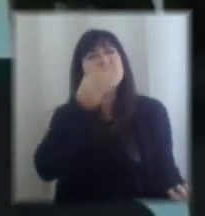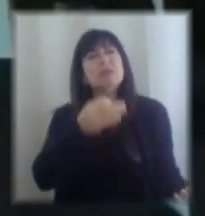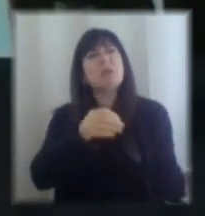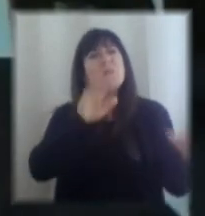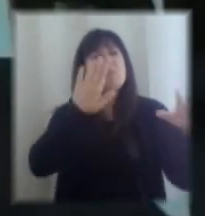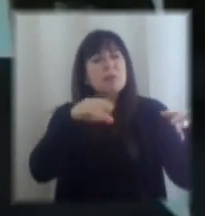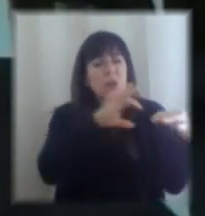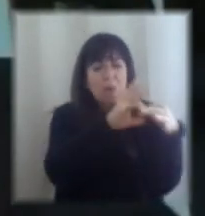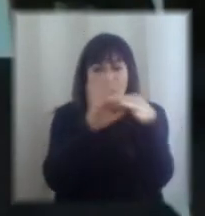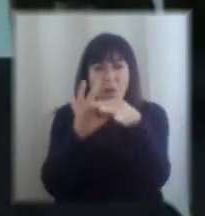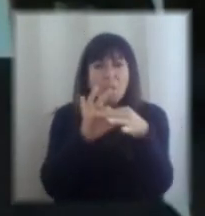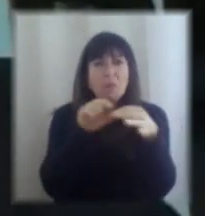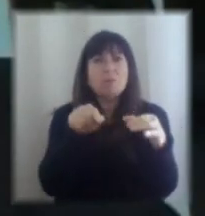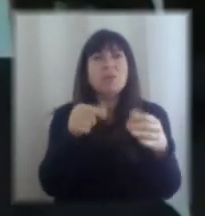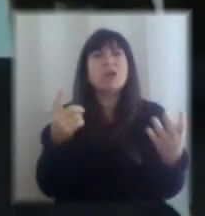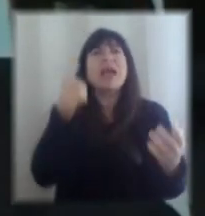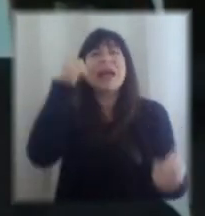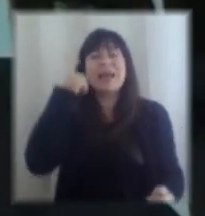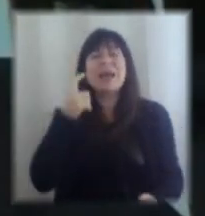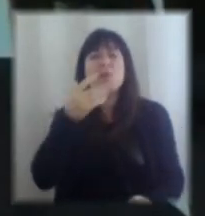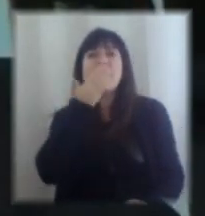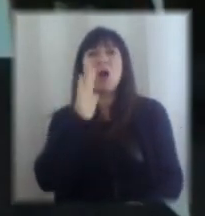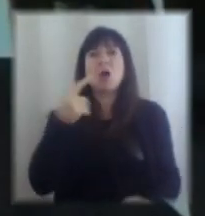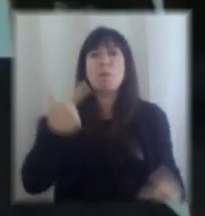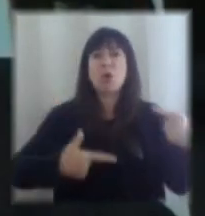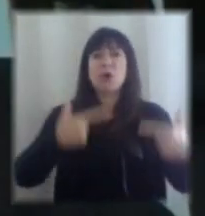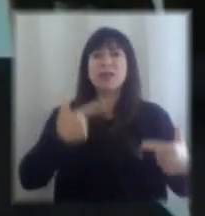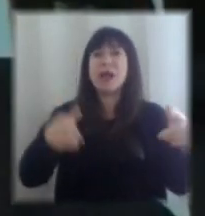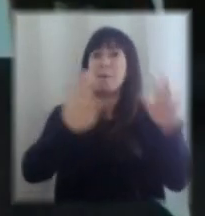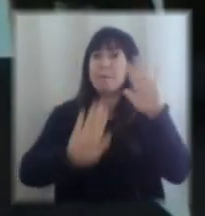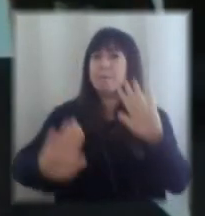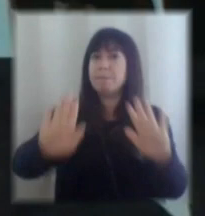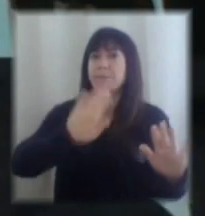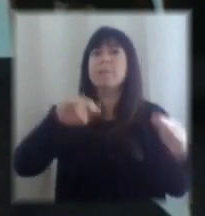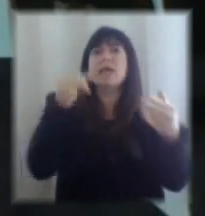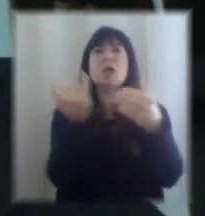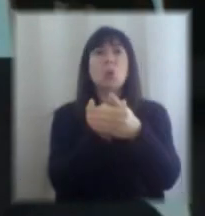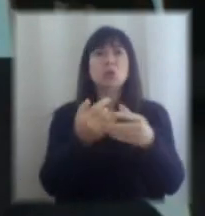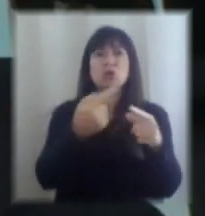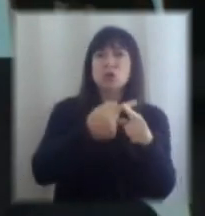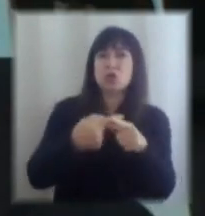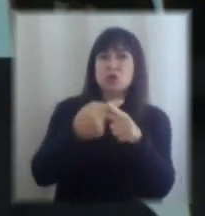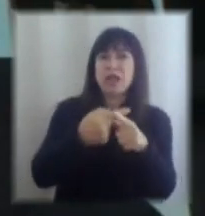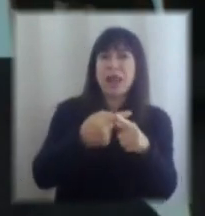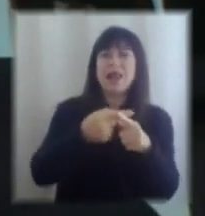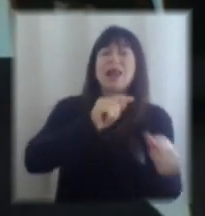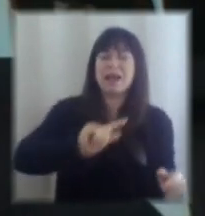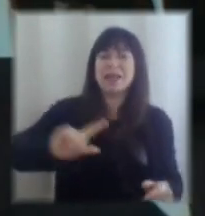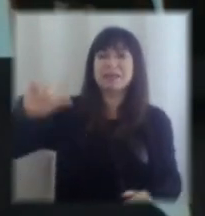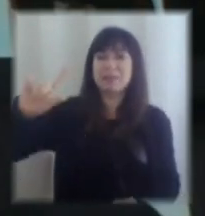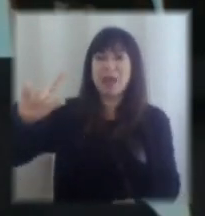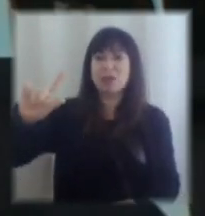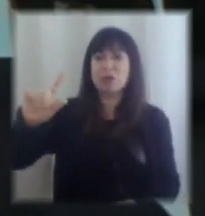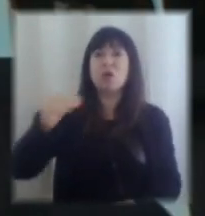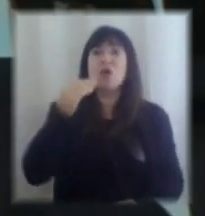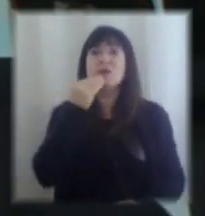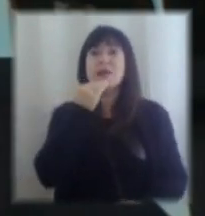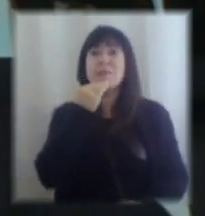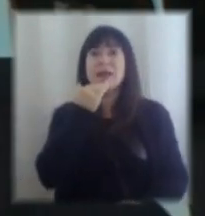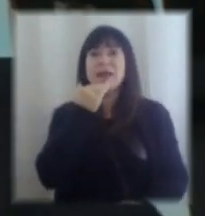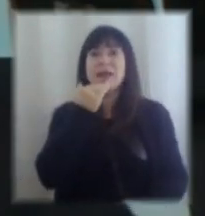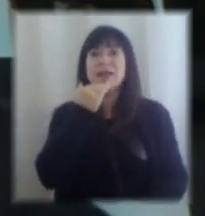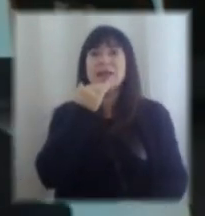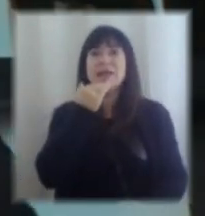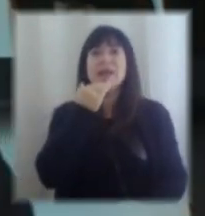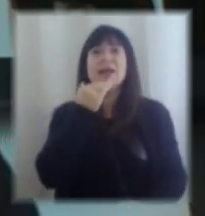por ejemplo, creemos que la mejor política de protección, de inclusión social es precisamente el crecimiento y por otra parte creemos